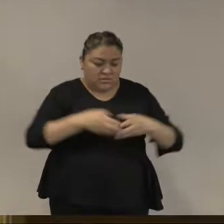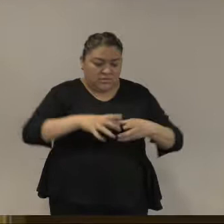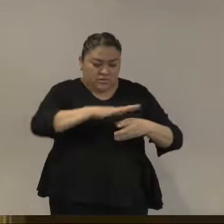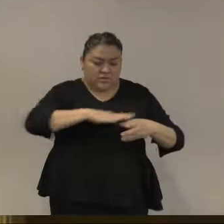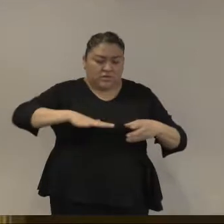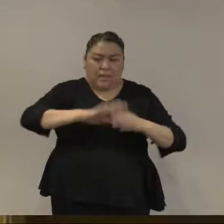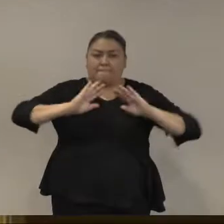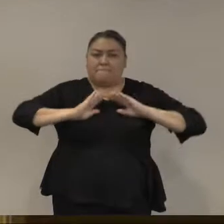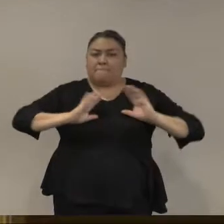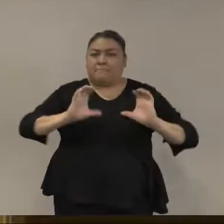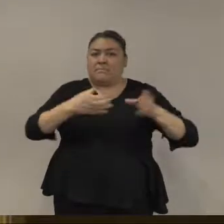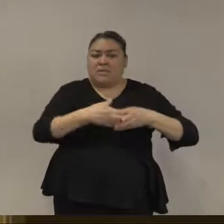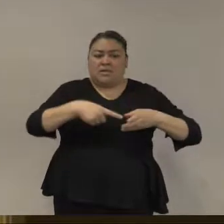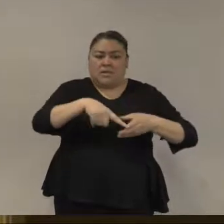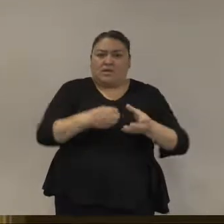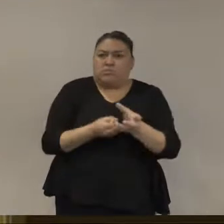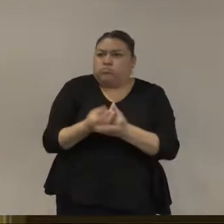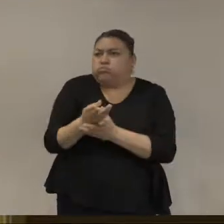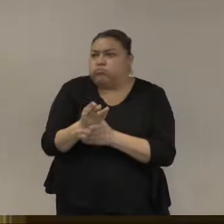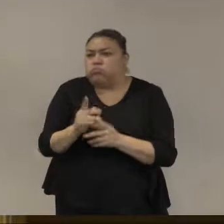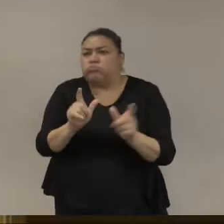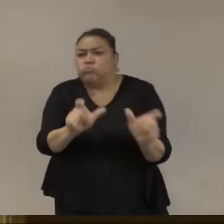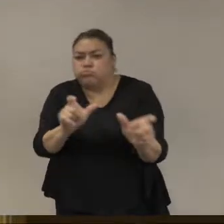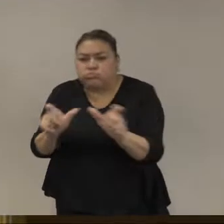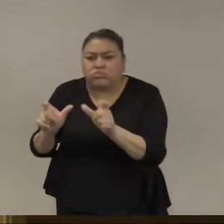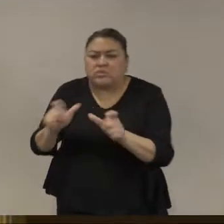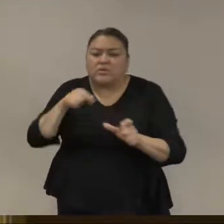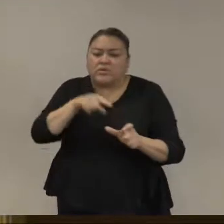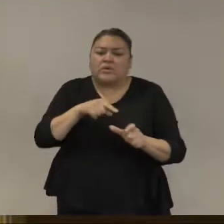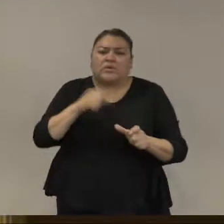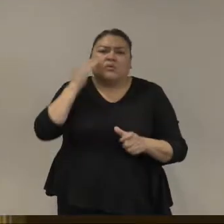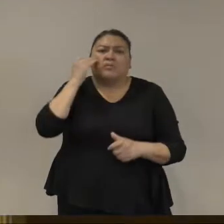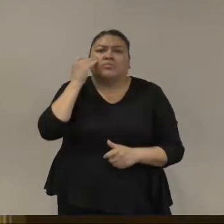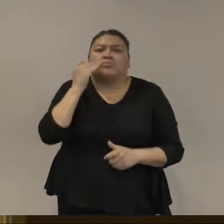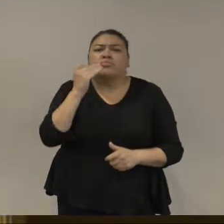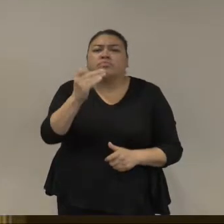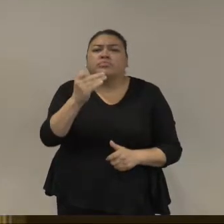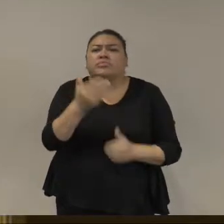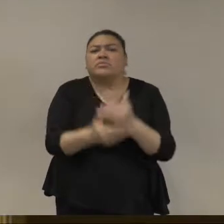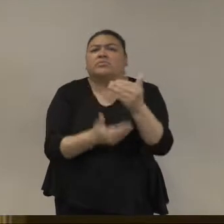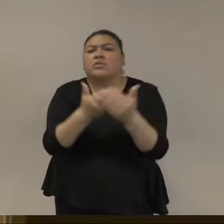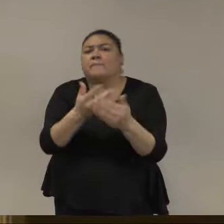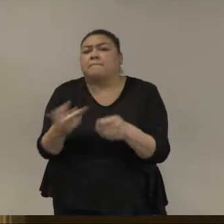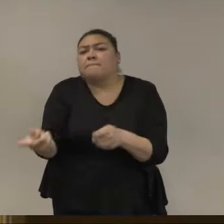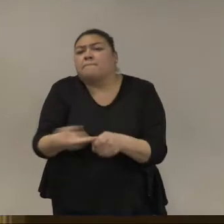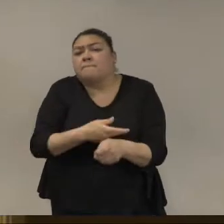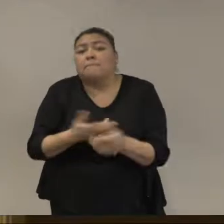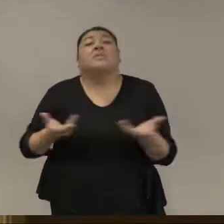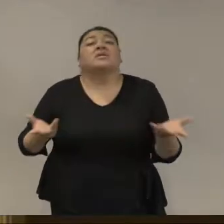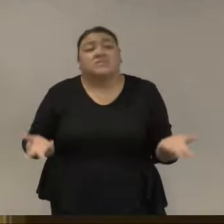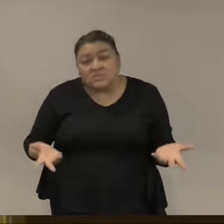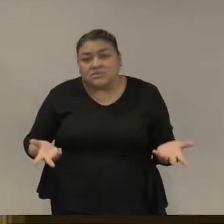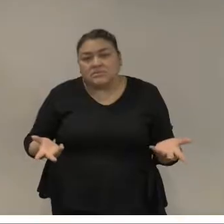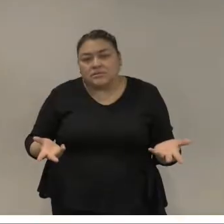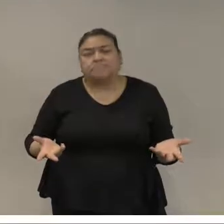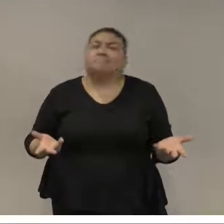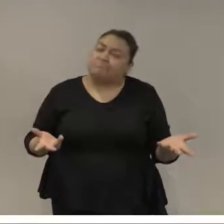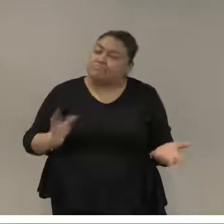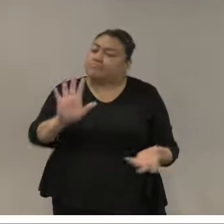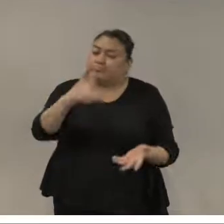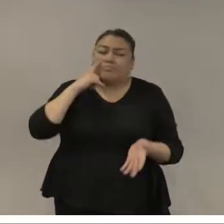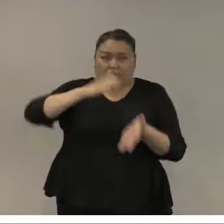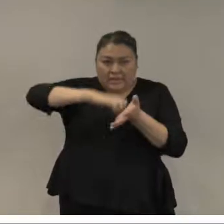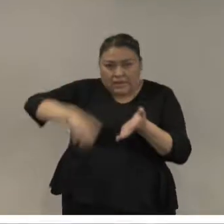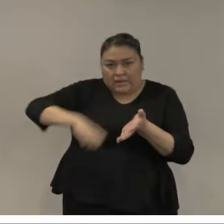que juegan después de muchos años papeles de seguridad interna? ¿Qué les pasa? Hay varios modelos,